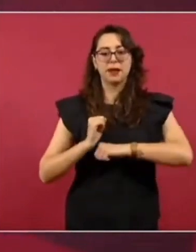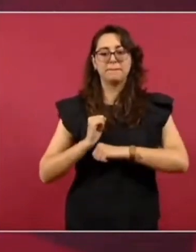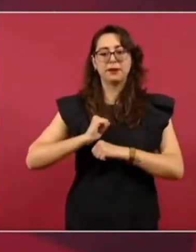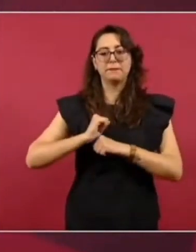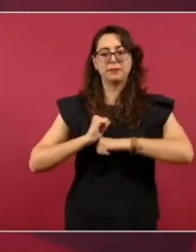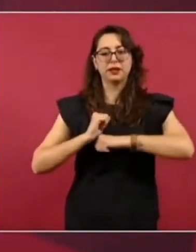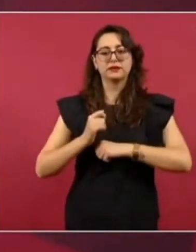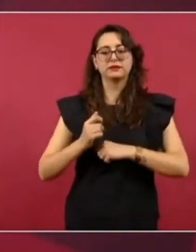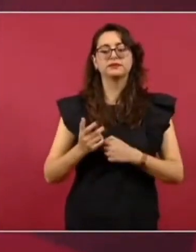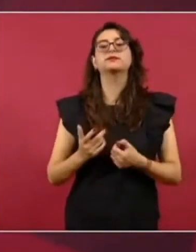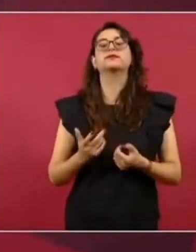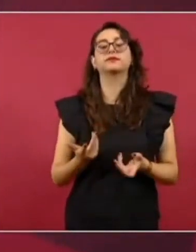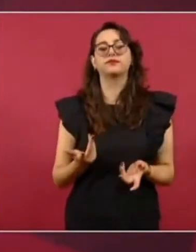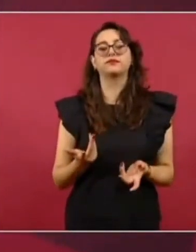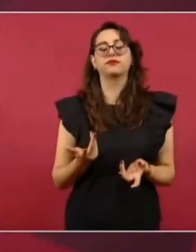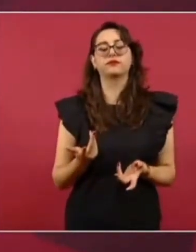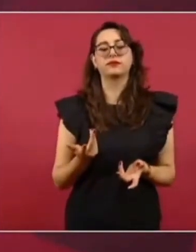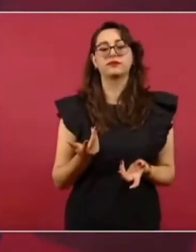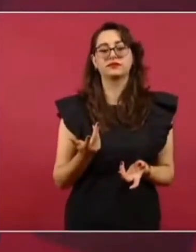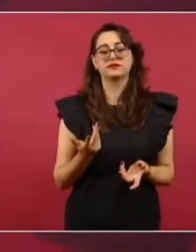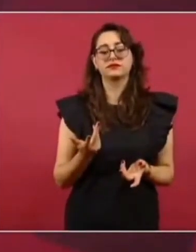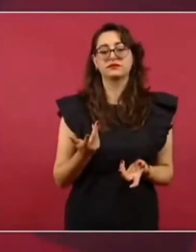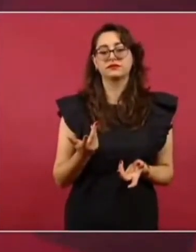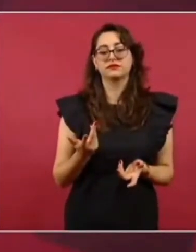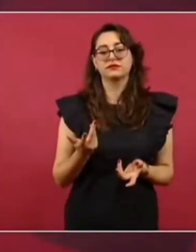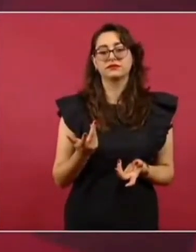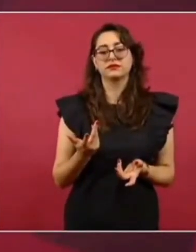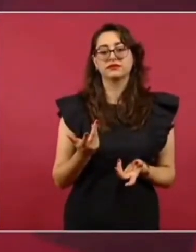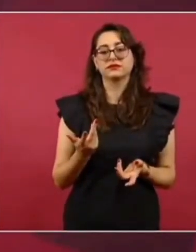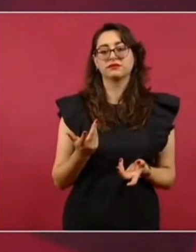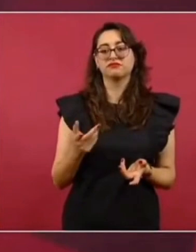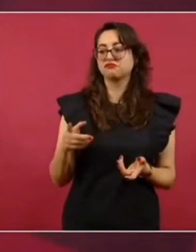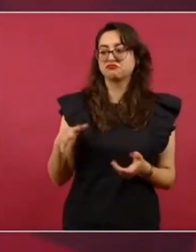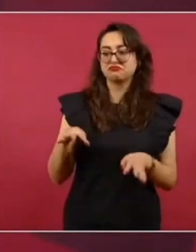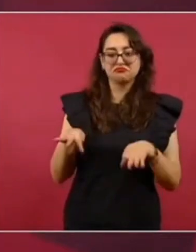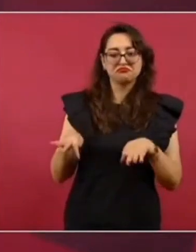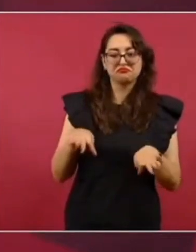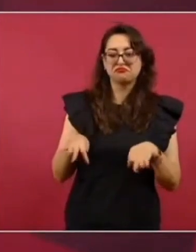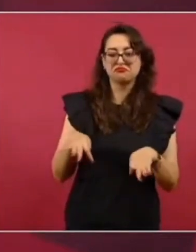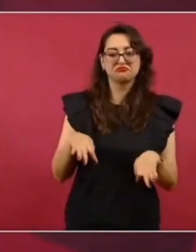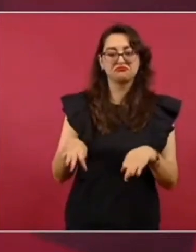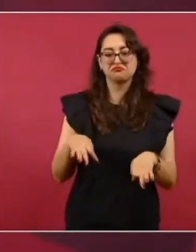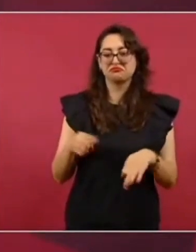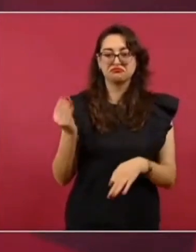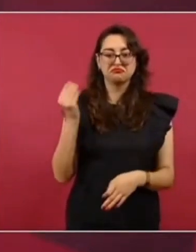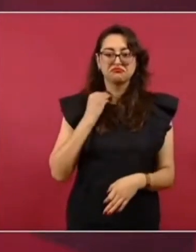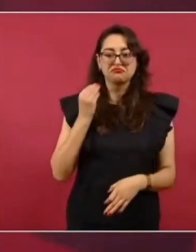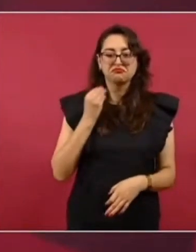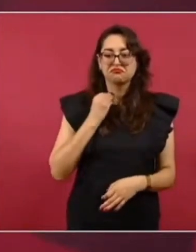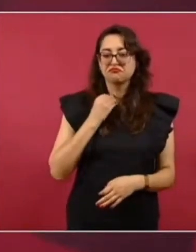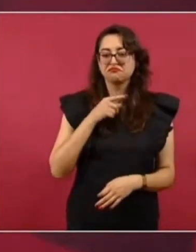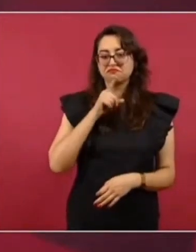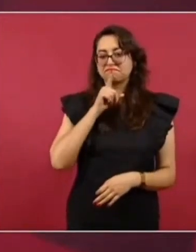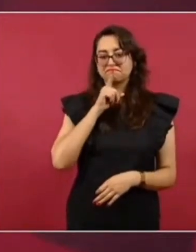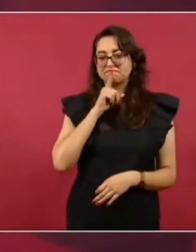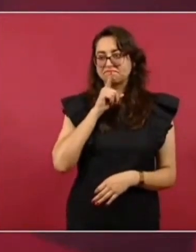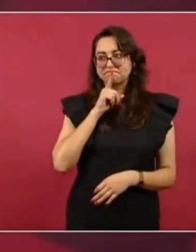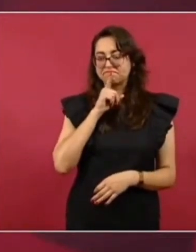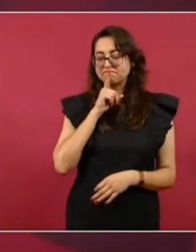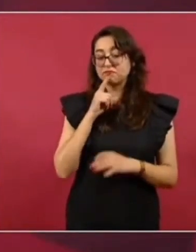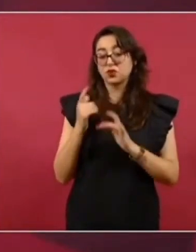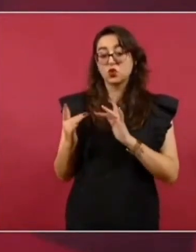esencial en su labor son las relaciones públicas